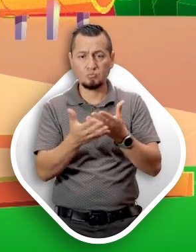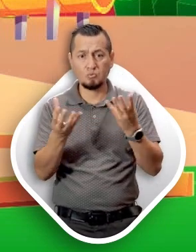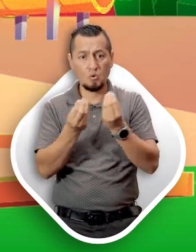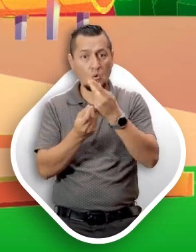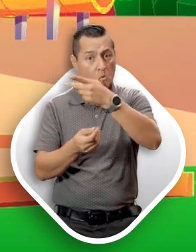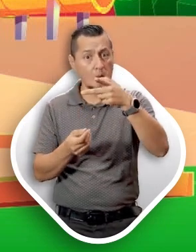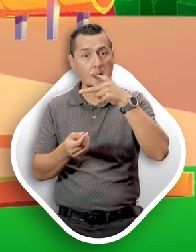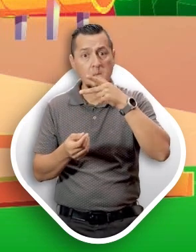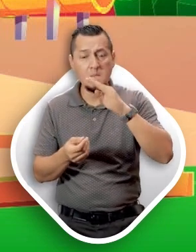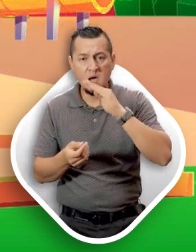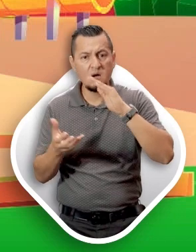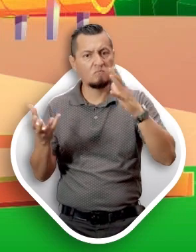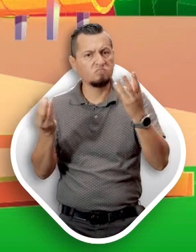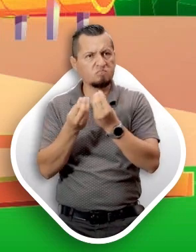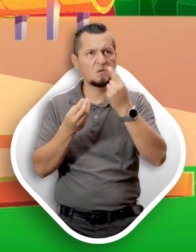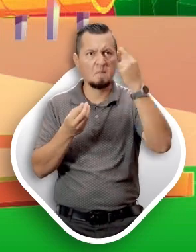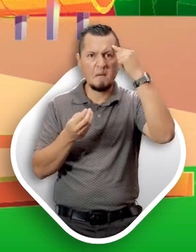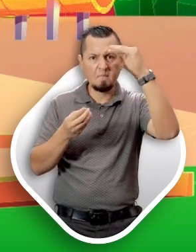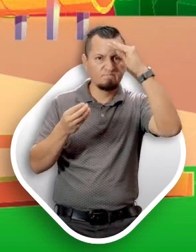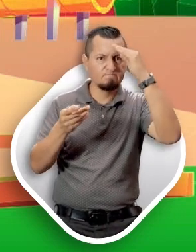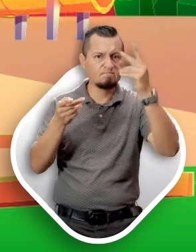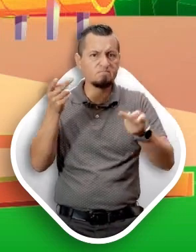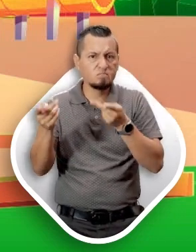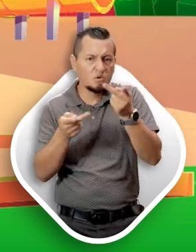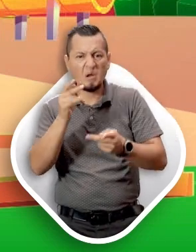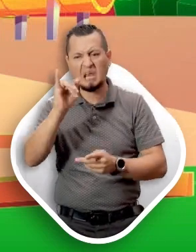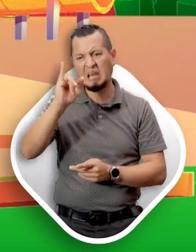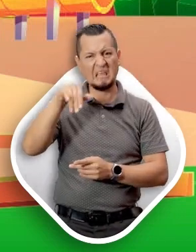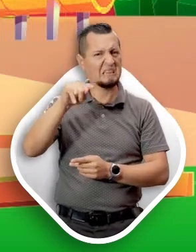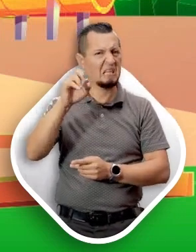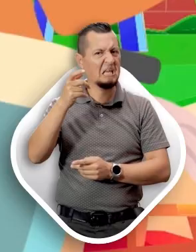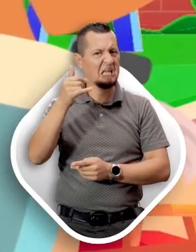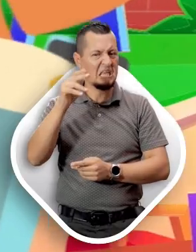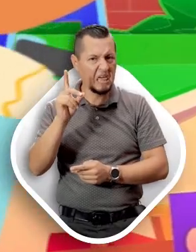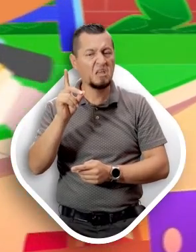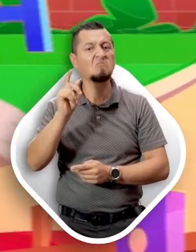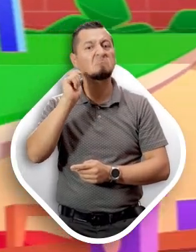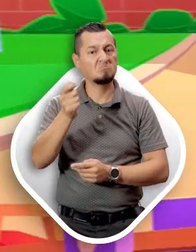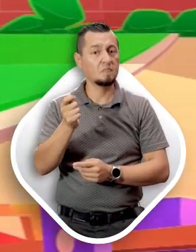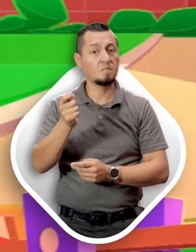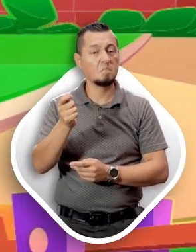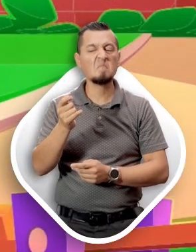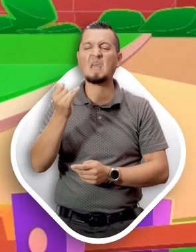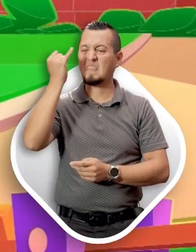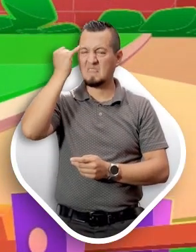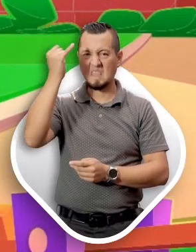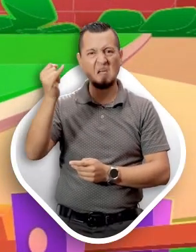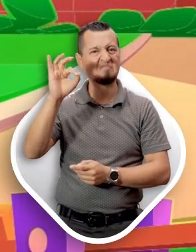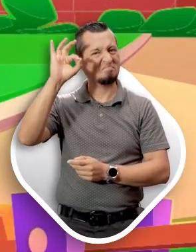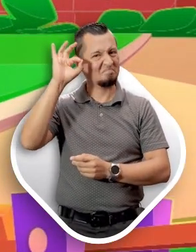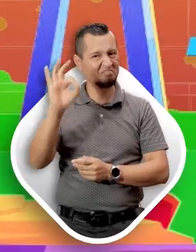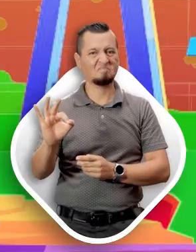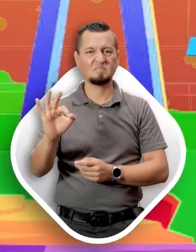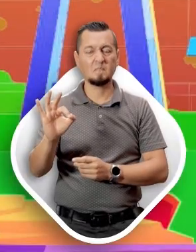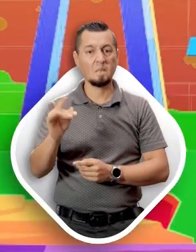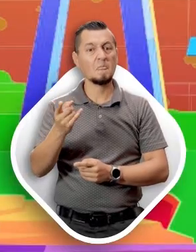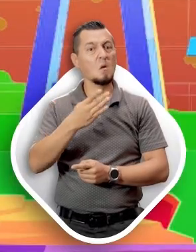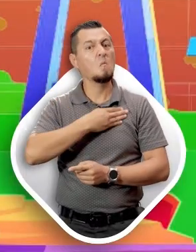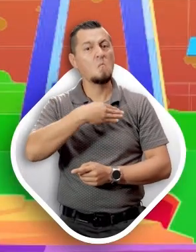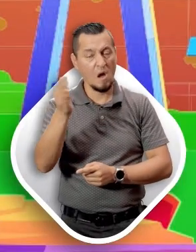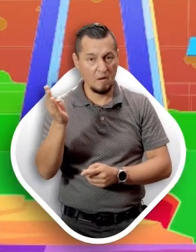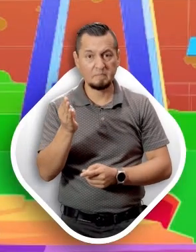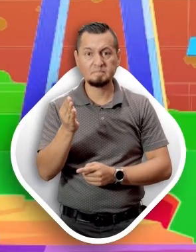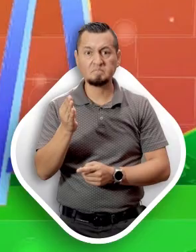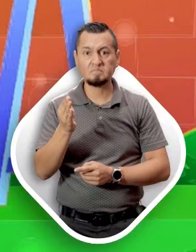acercarse a sus papás y preguntarles sobre lo que conocen de integridad. Es una estupenda idea. ¡Qué